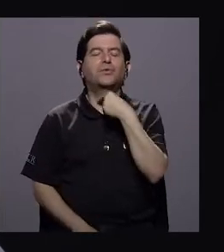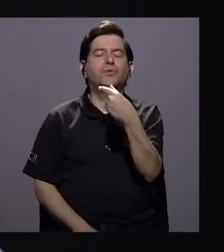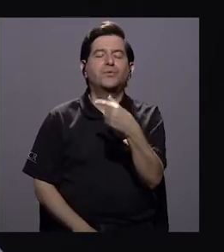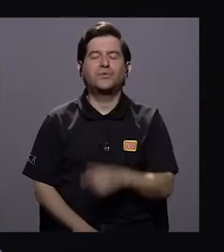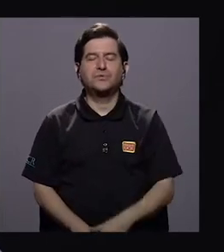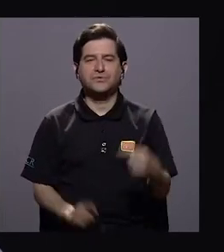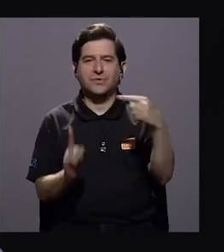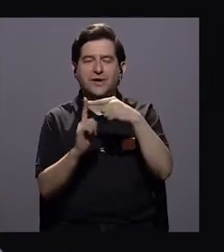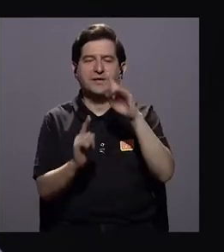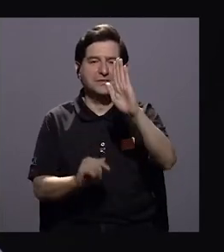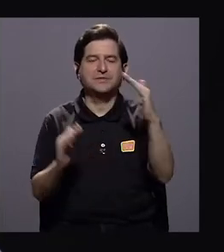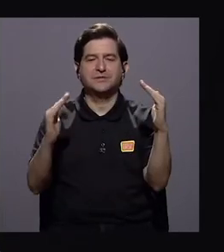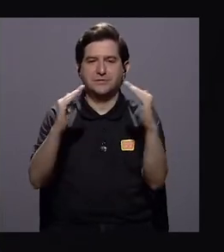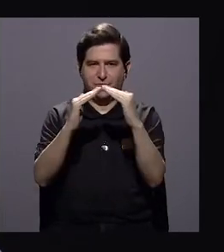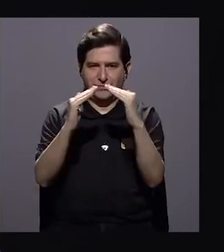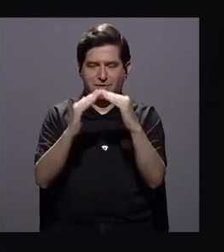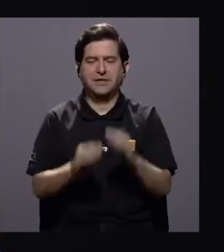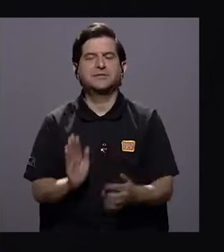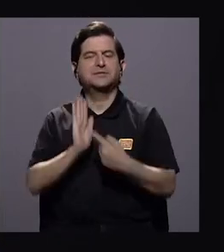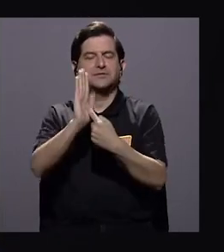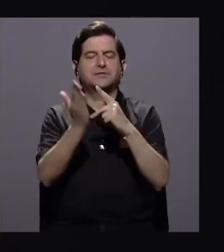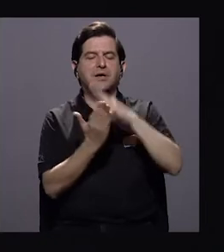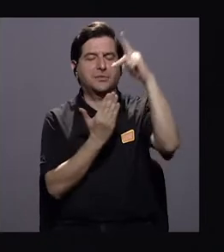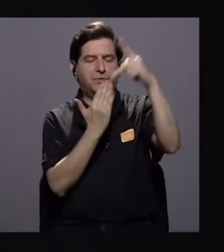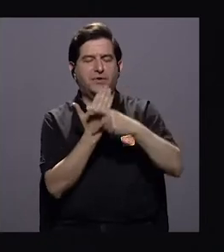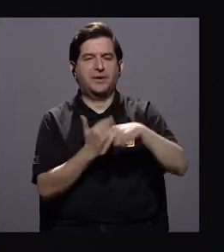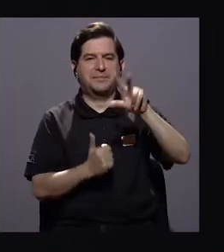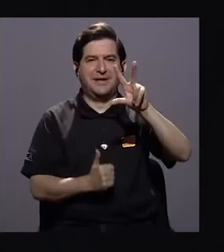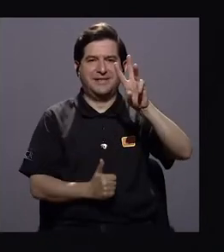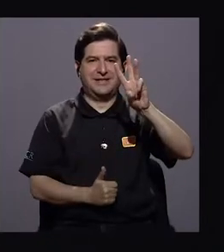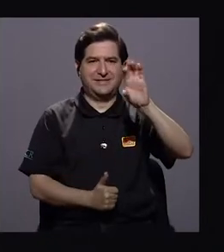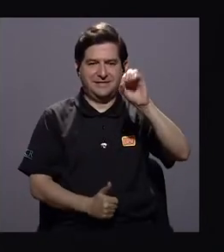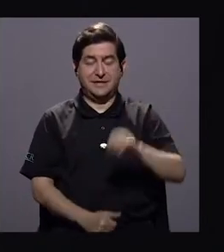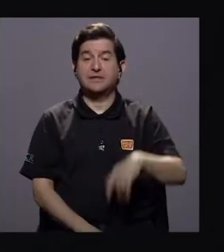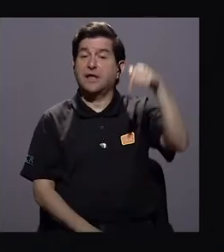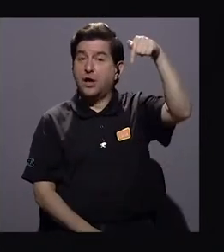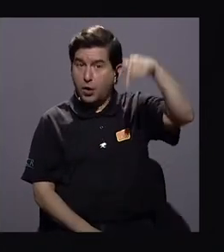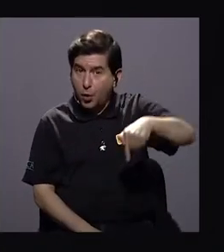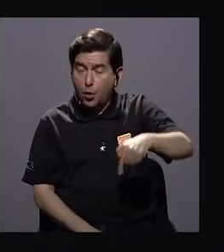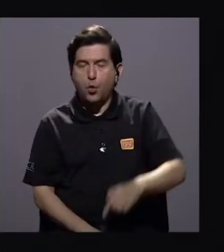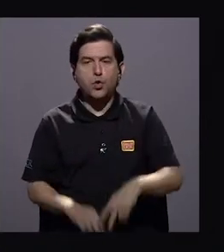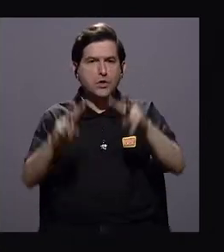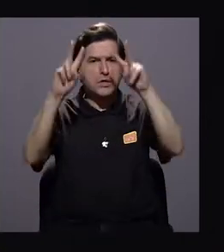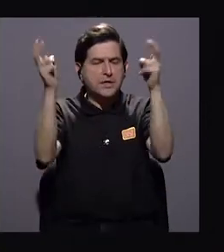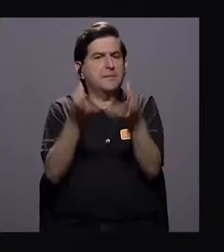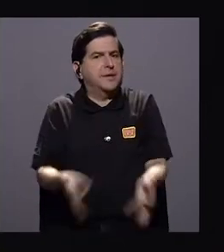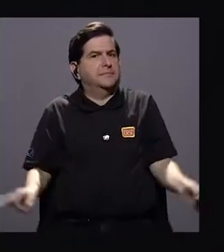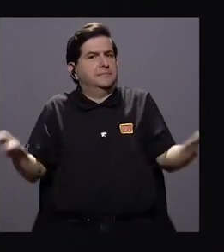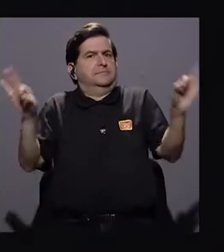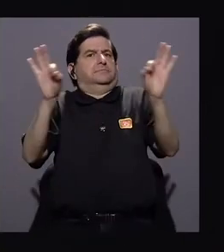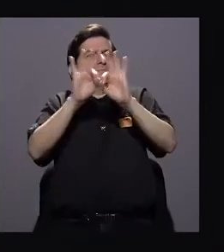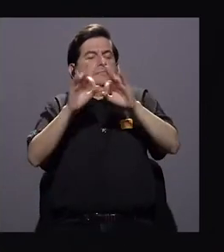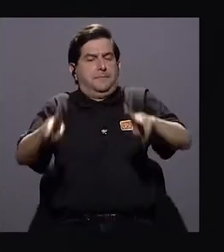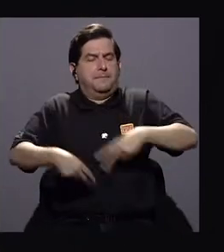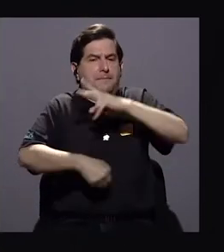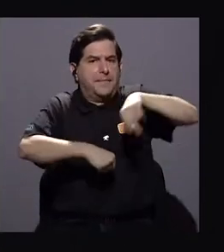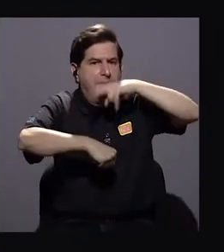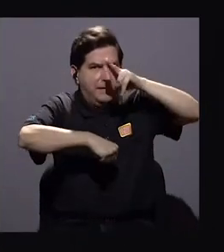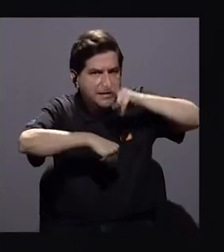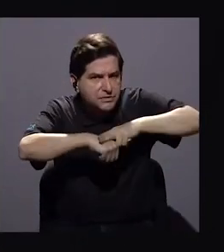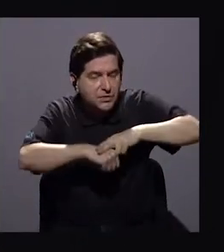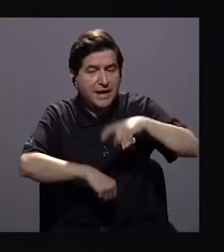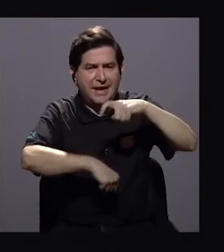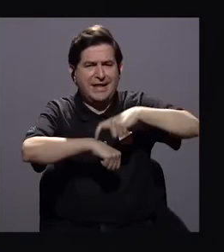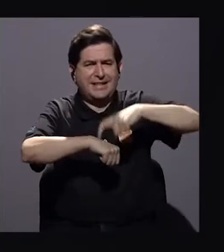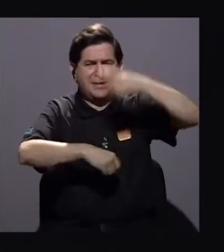placer llegar hasta esa ventanita de su casa para presentar un programa más de 360. Hoy, con un tema trascendental para la vida nacional,